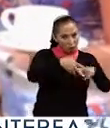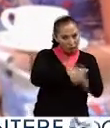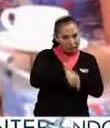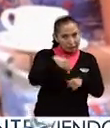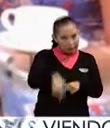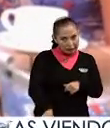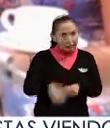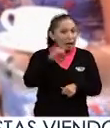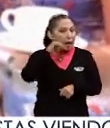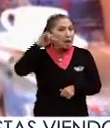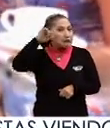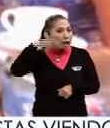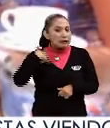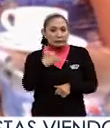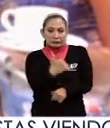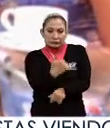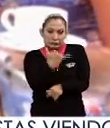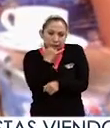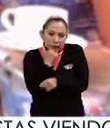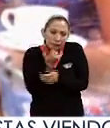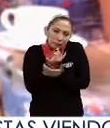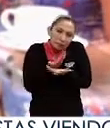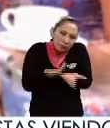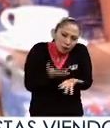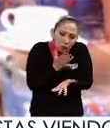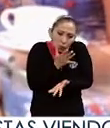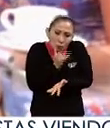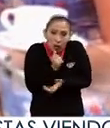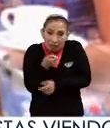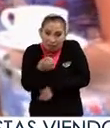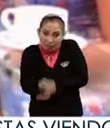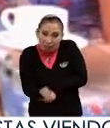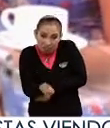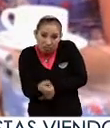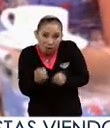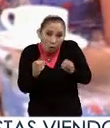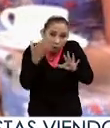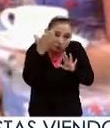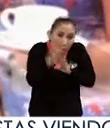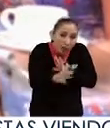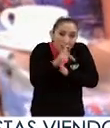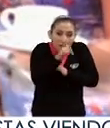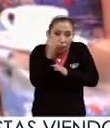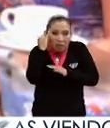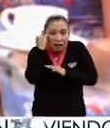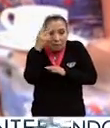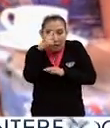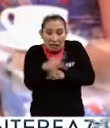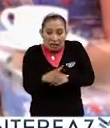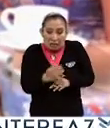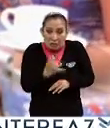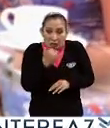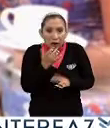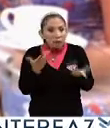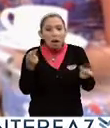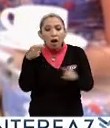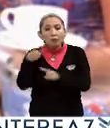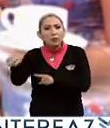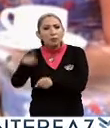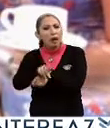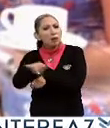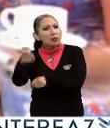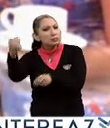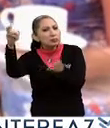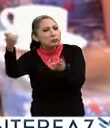este congreso ayer disculparse por no poder saludar o saber alguna lengua indígena mexicana. ¿Cuál es el objetivo del